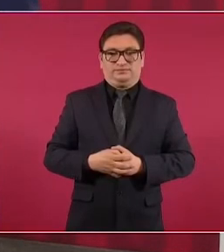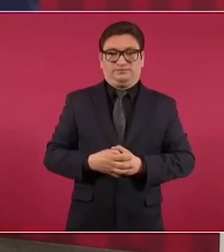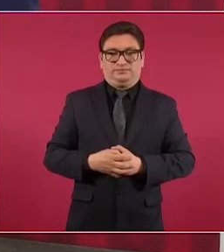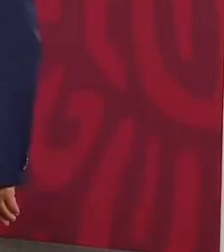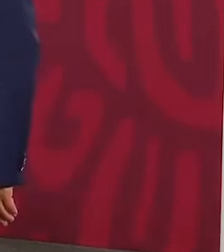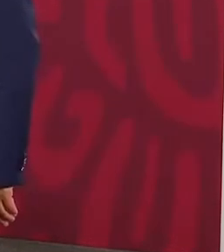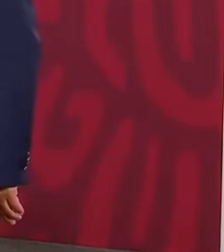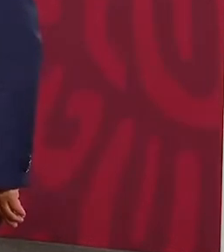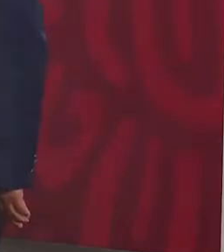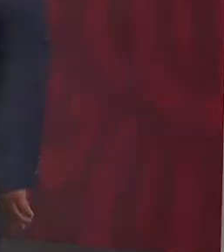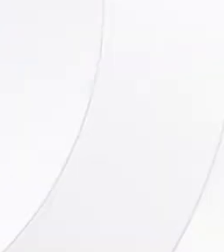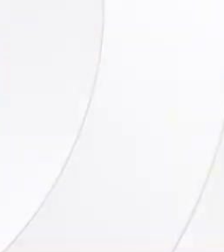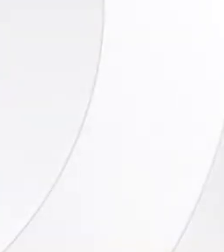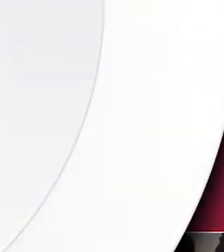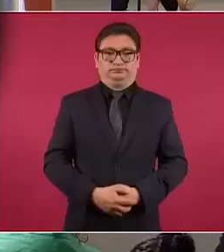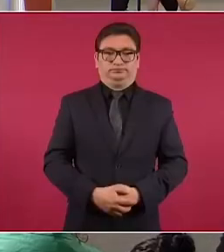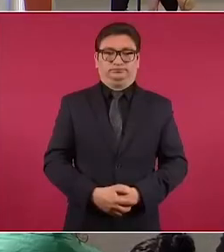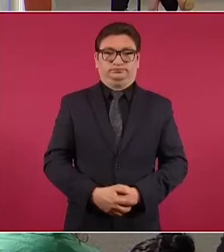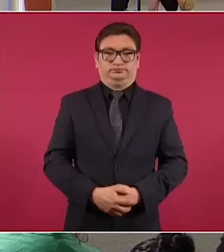Gracias. Campeón.